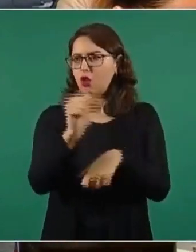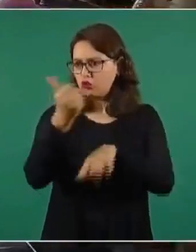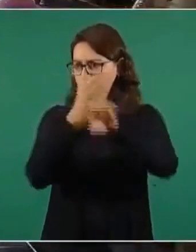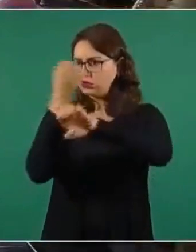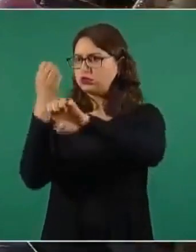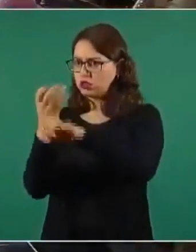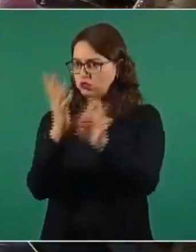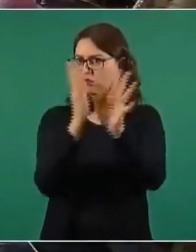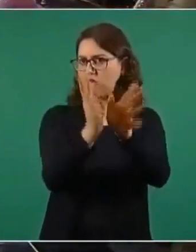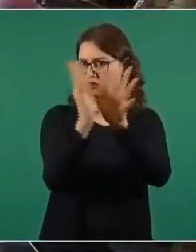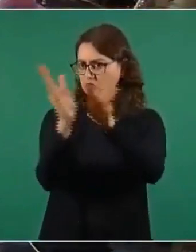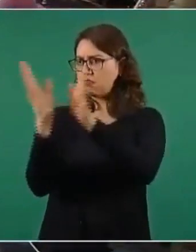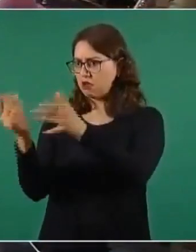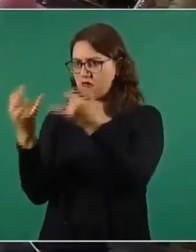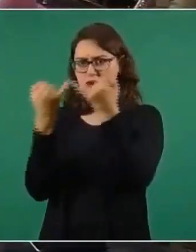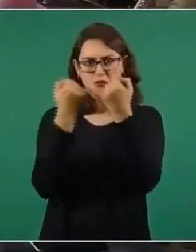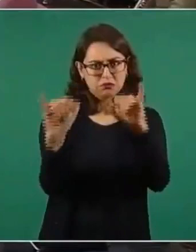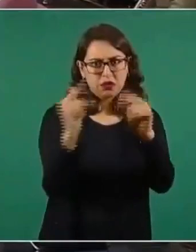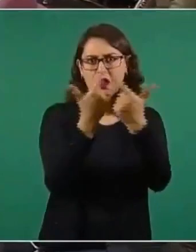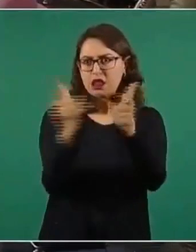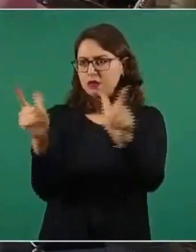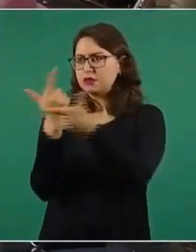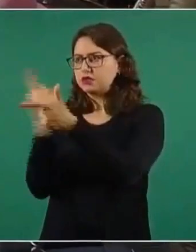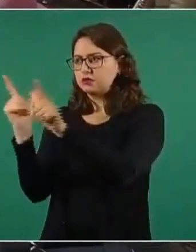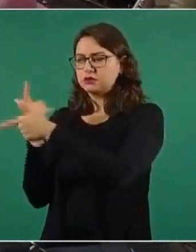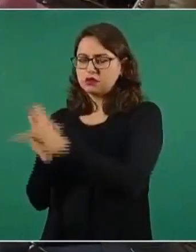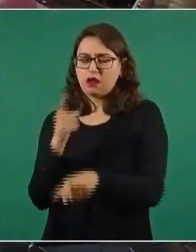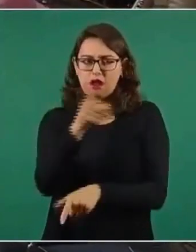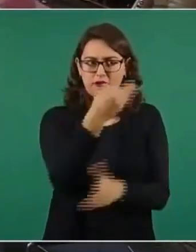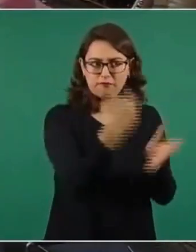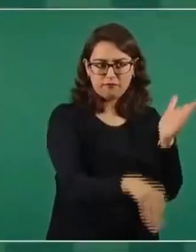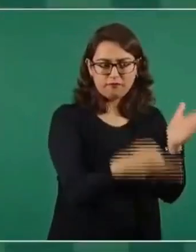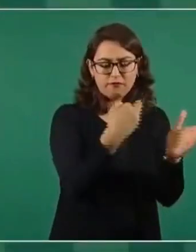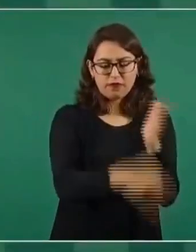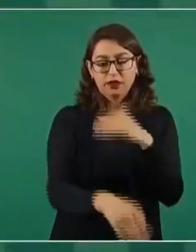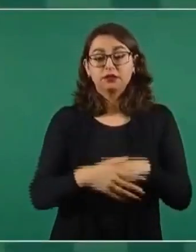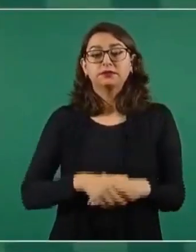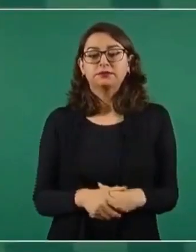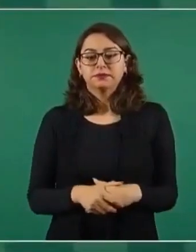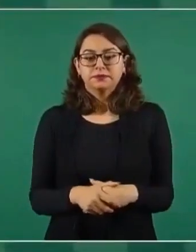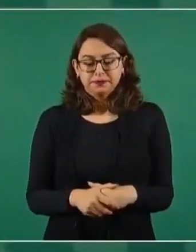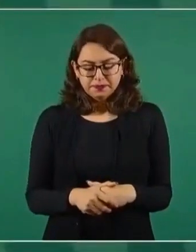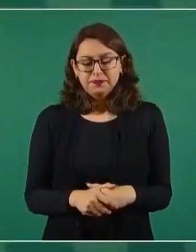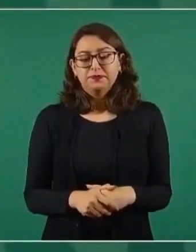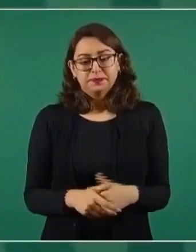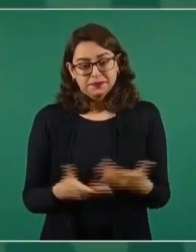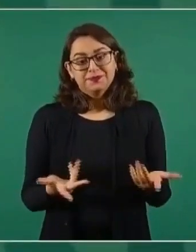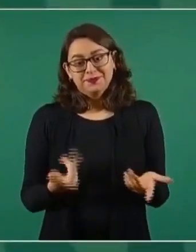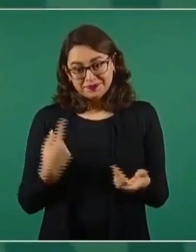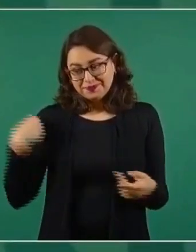entidad. ya se tomó la decisión, ahora vamos hacia Sonora,